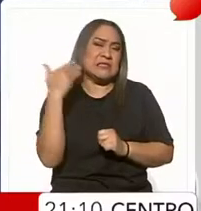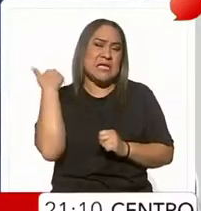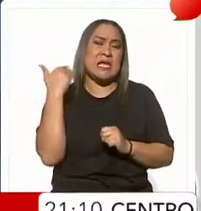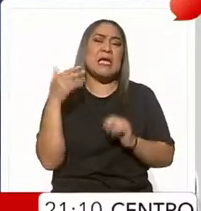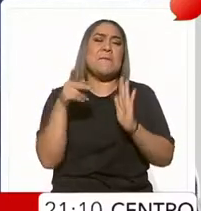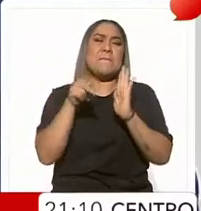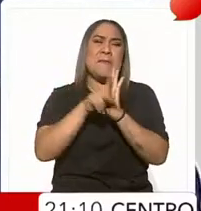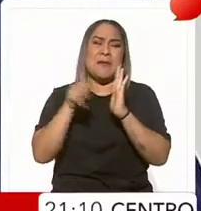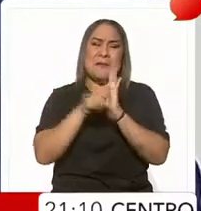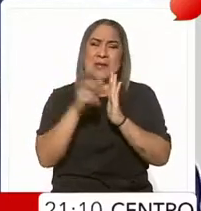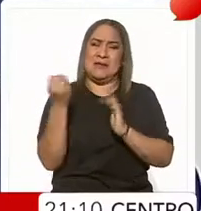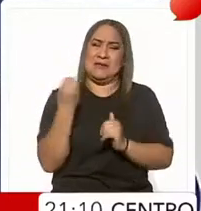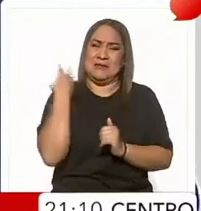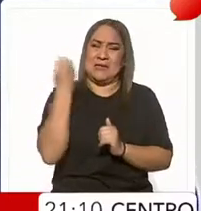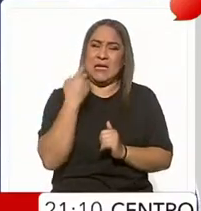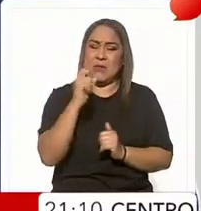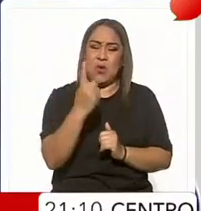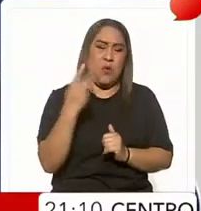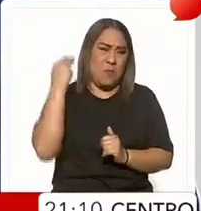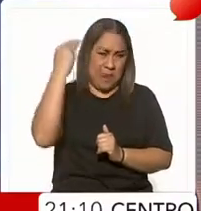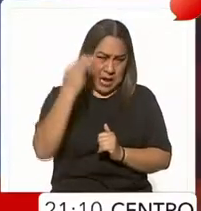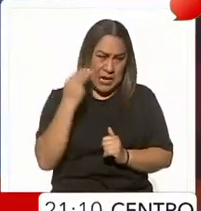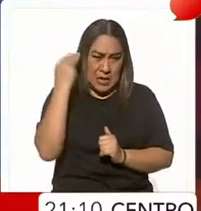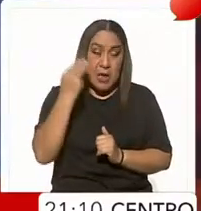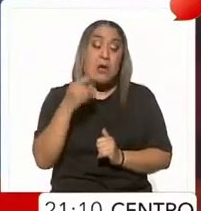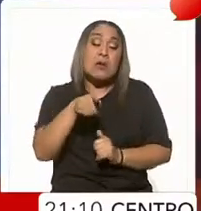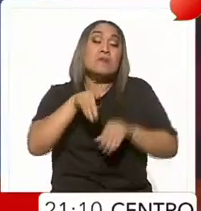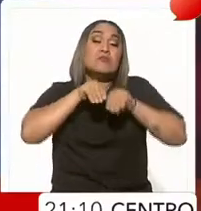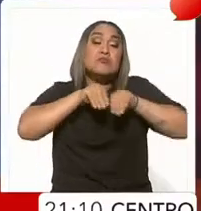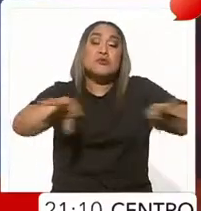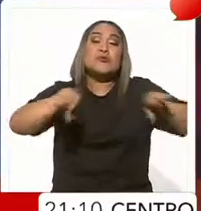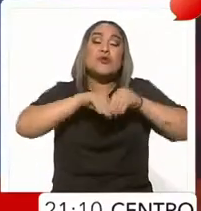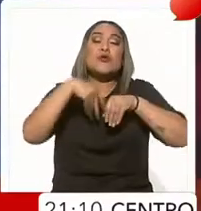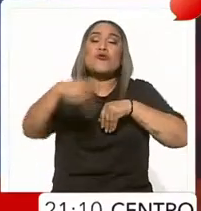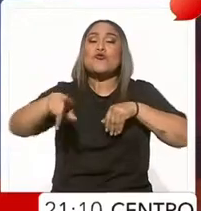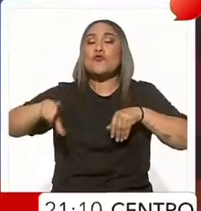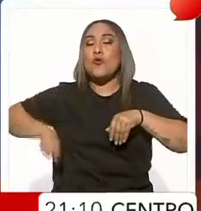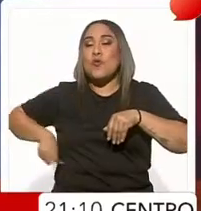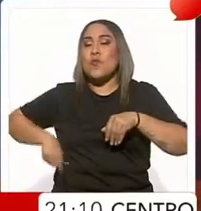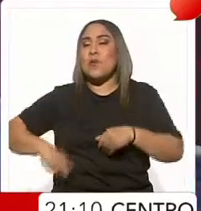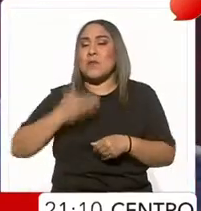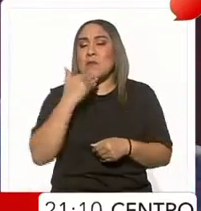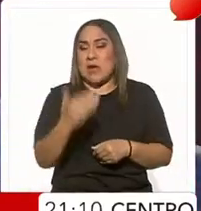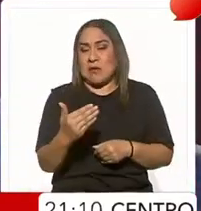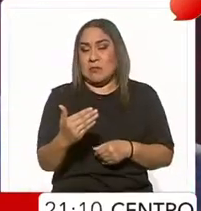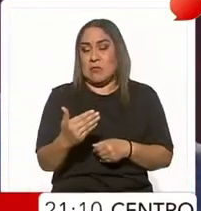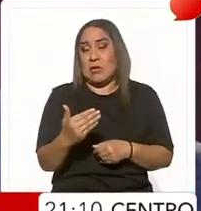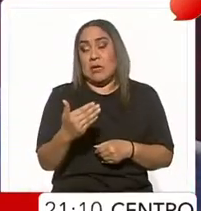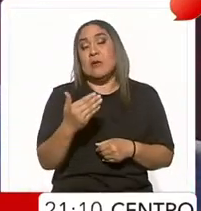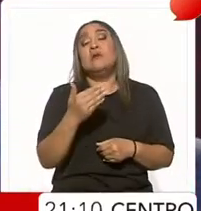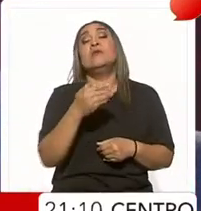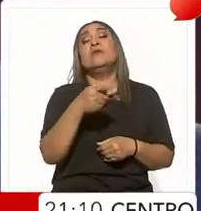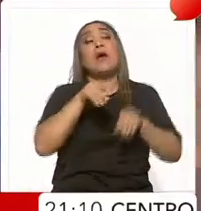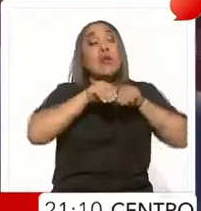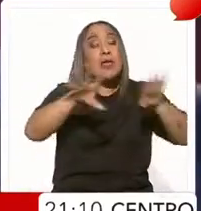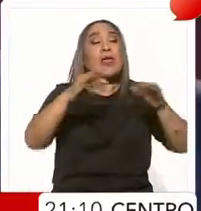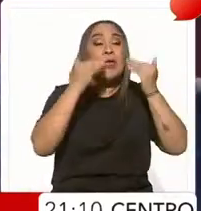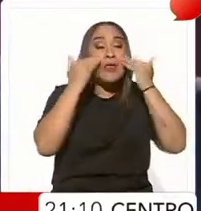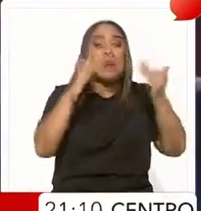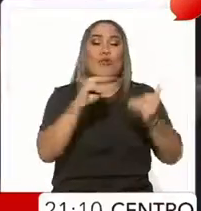del pasado 21 de marzo, porque presuntamente difundió logros de su gobierno, algo que está prohibido por la veda electoral.